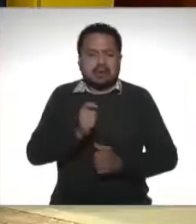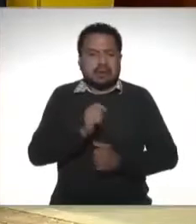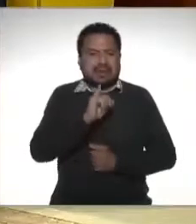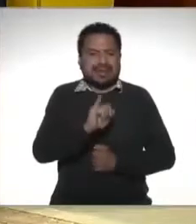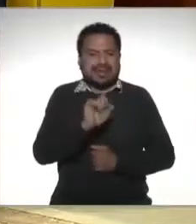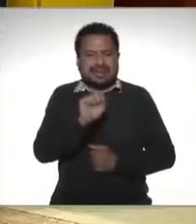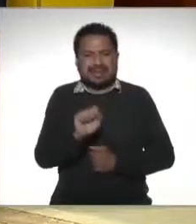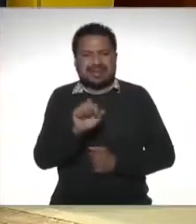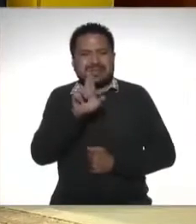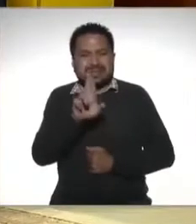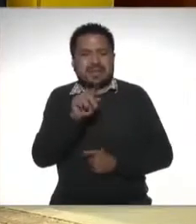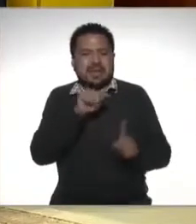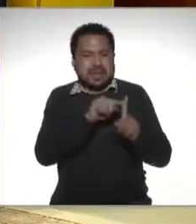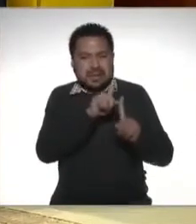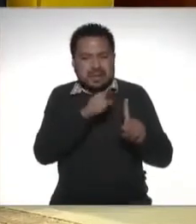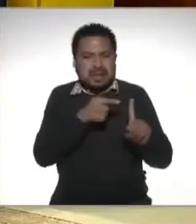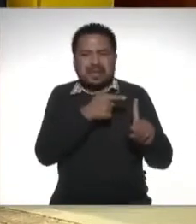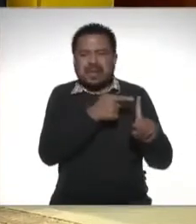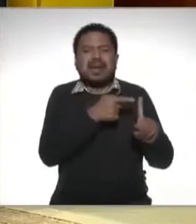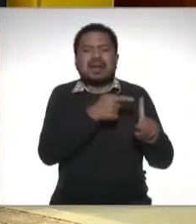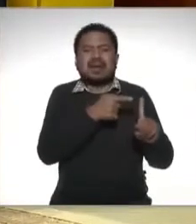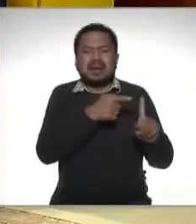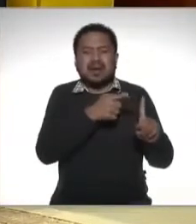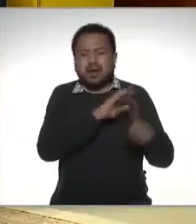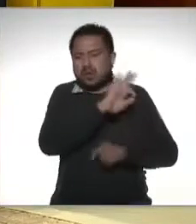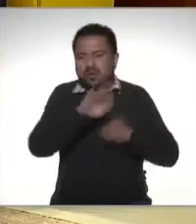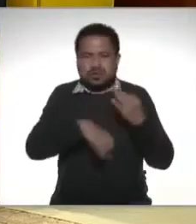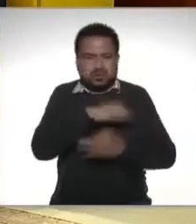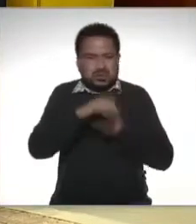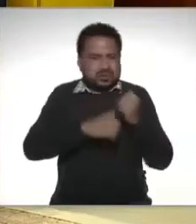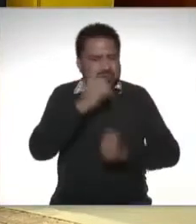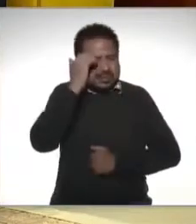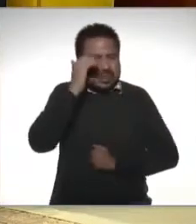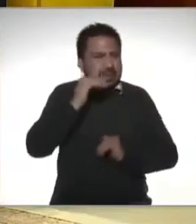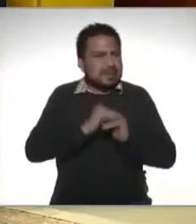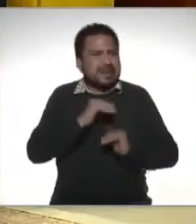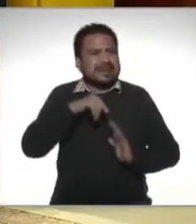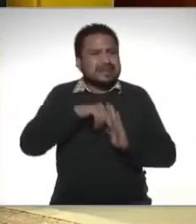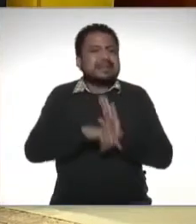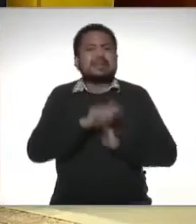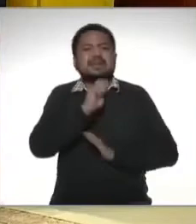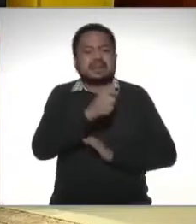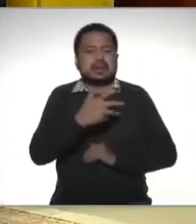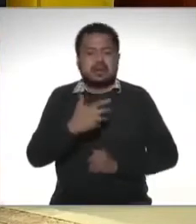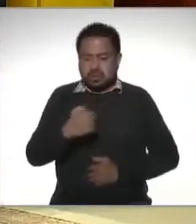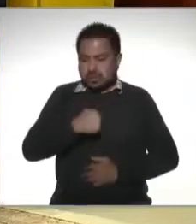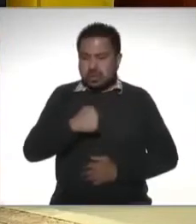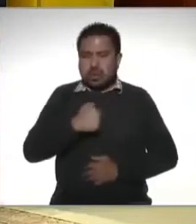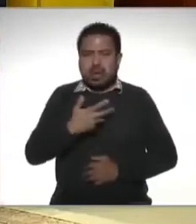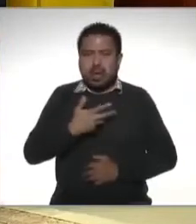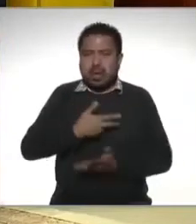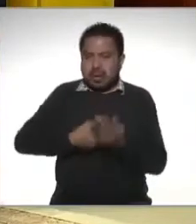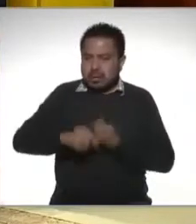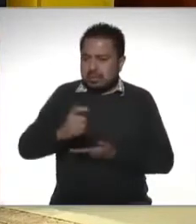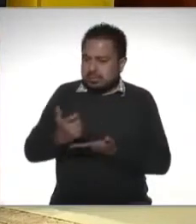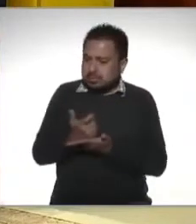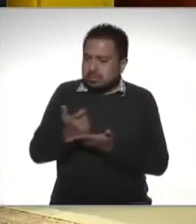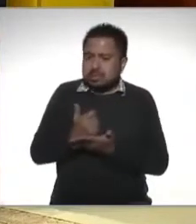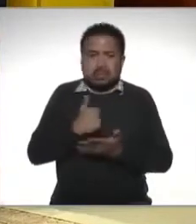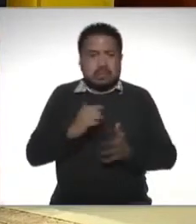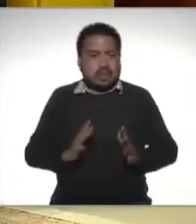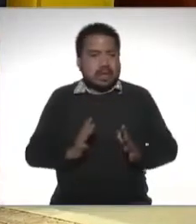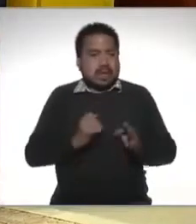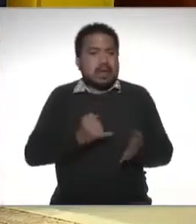de la renta que es el impuesto directo que todos conocemos y de mayor presencia es yo tengo un ingreso yo soy el